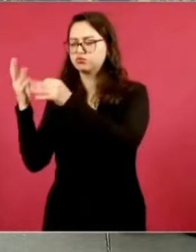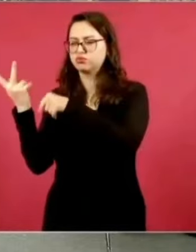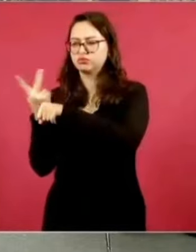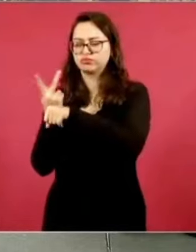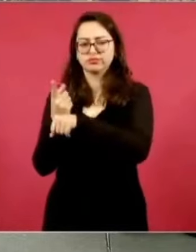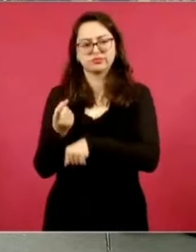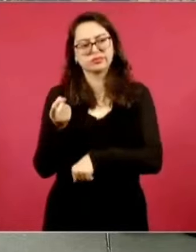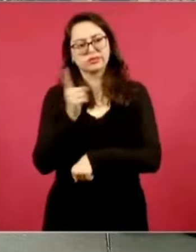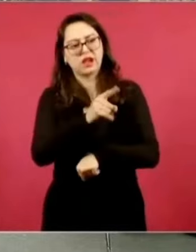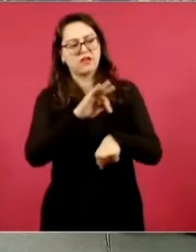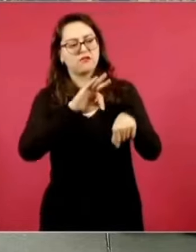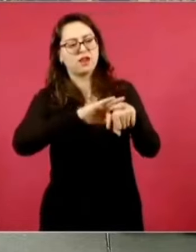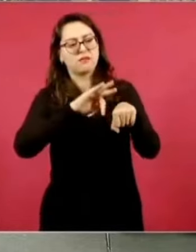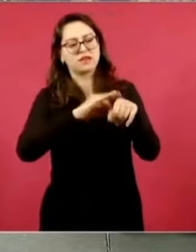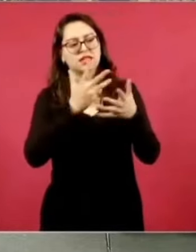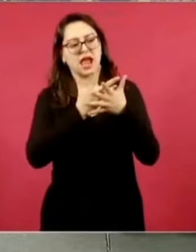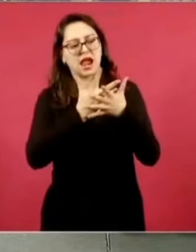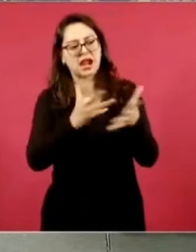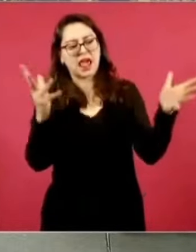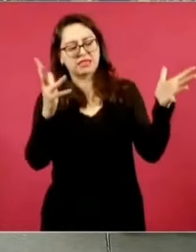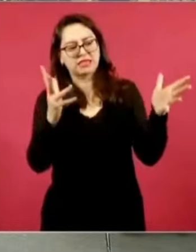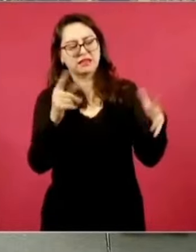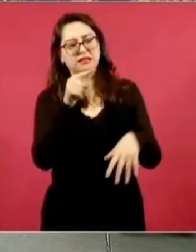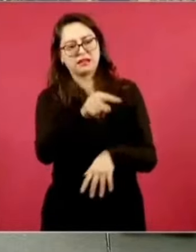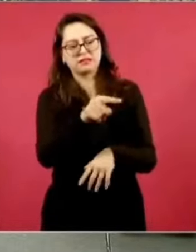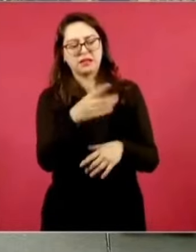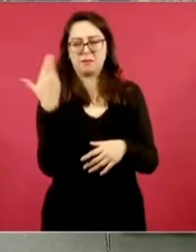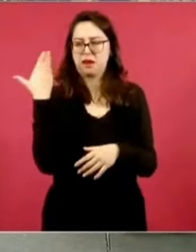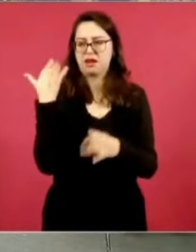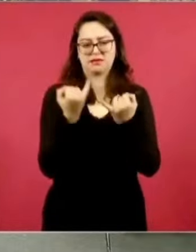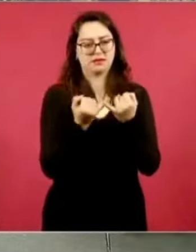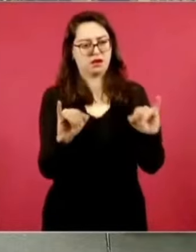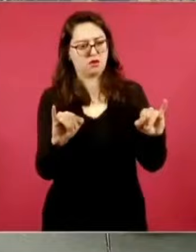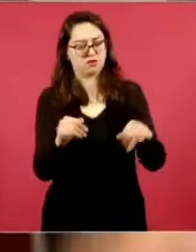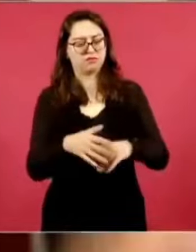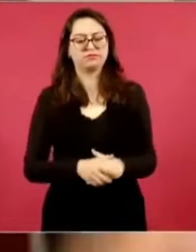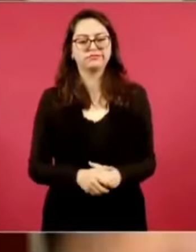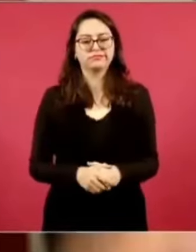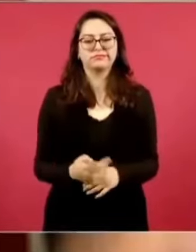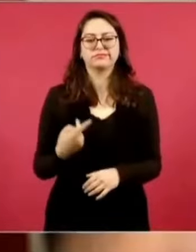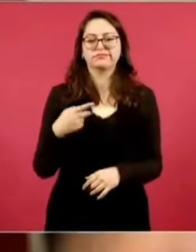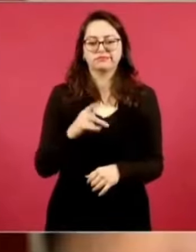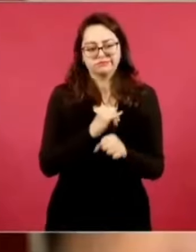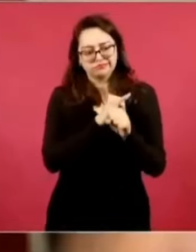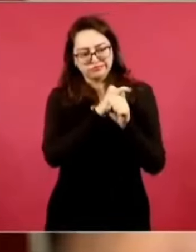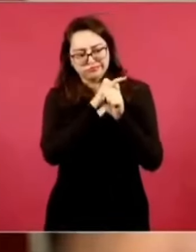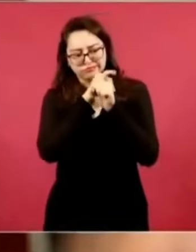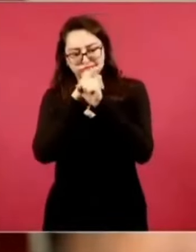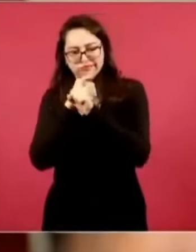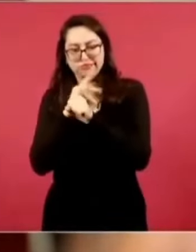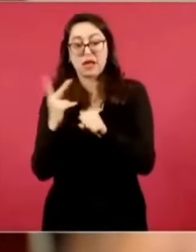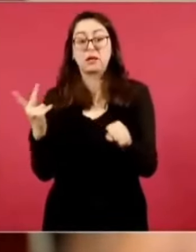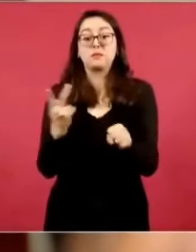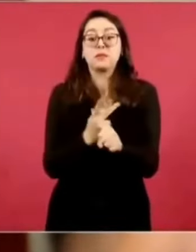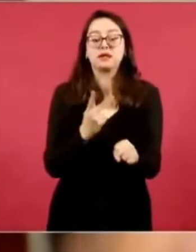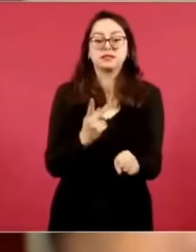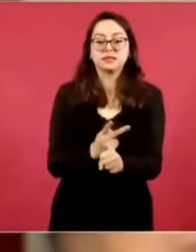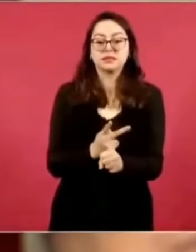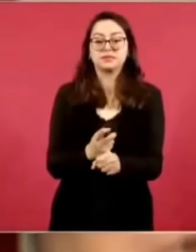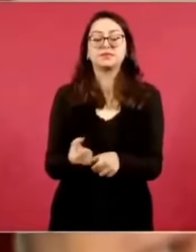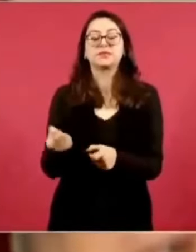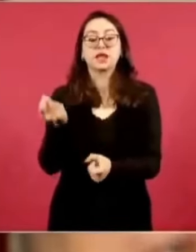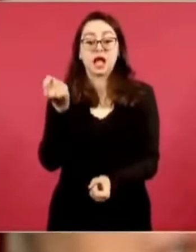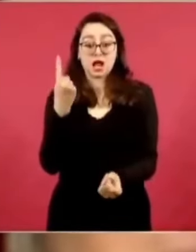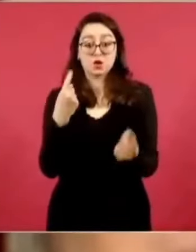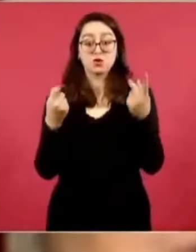recientemente usted inauguró. Aquí la situación es de que hay personas que efectivamente están utilizando esos servicios, pero todavía no